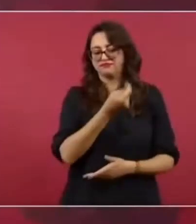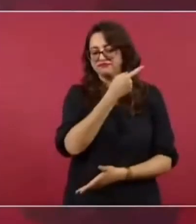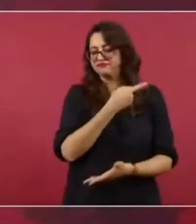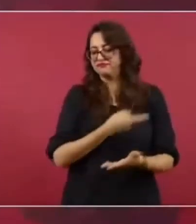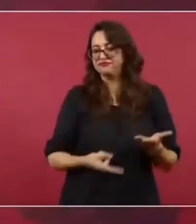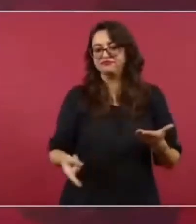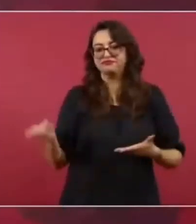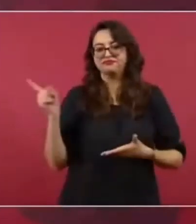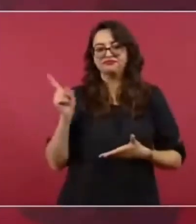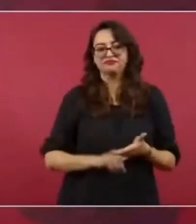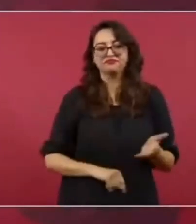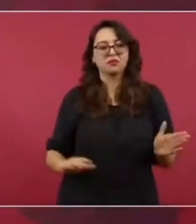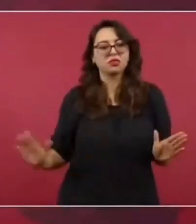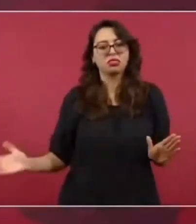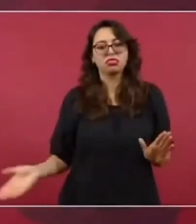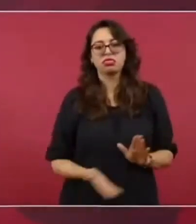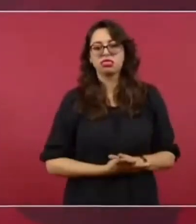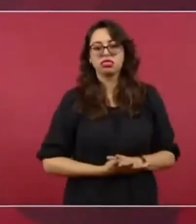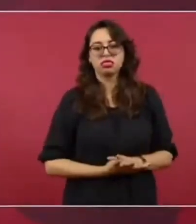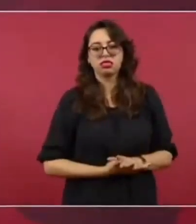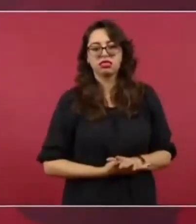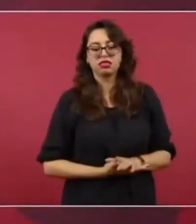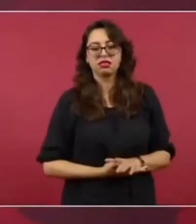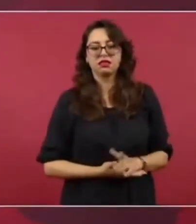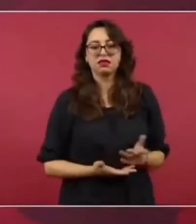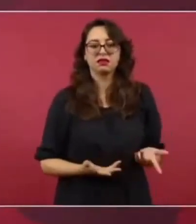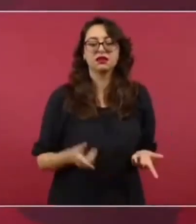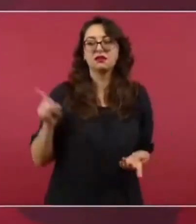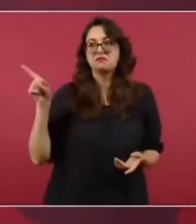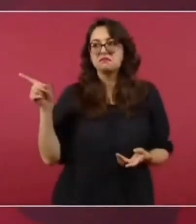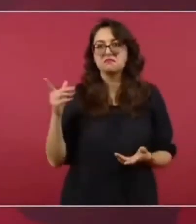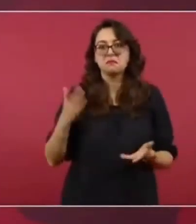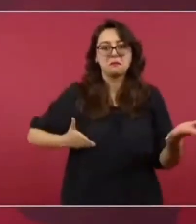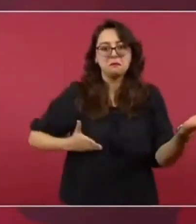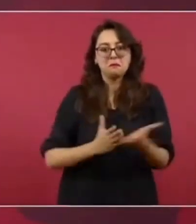tradicional y se meten a eso